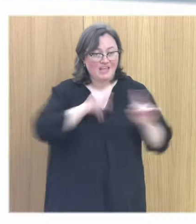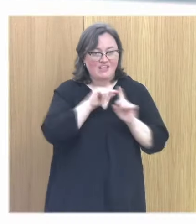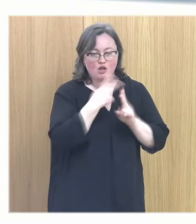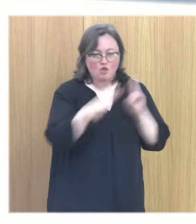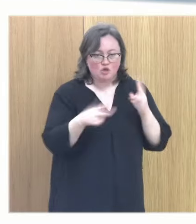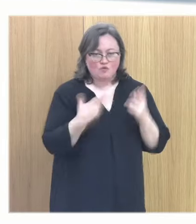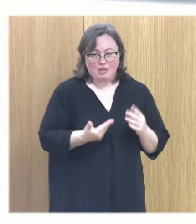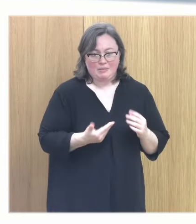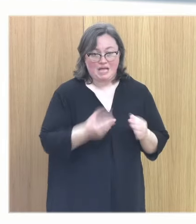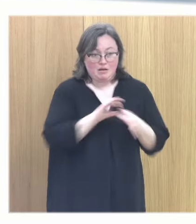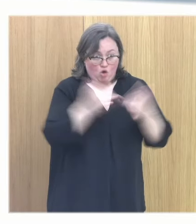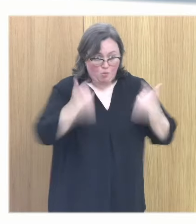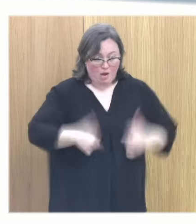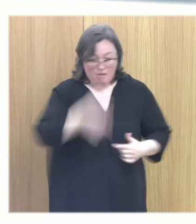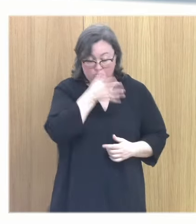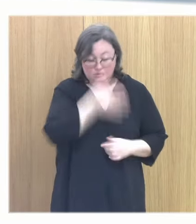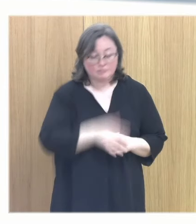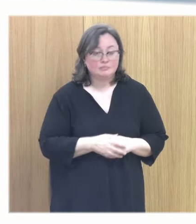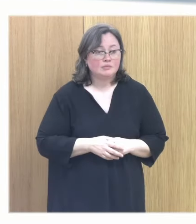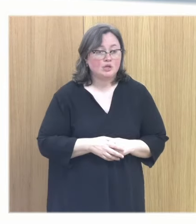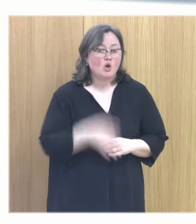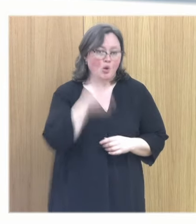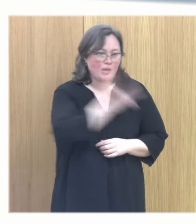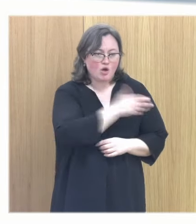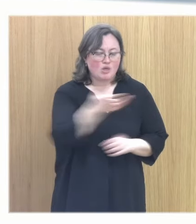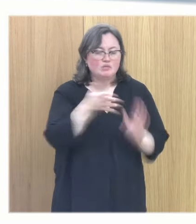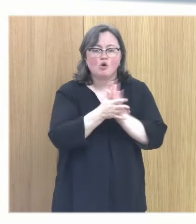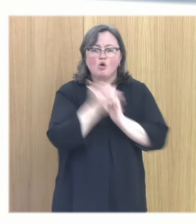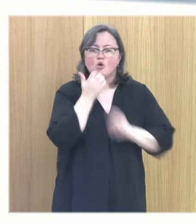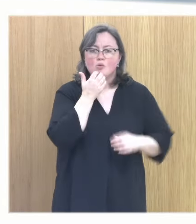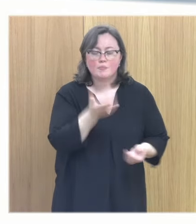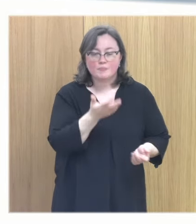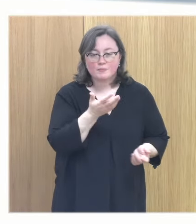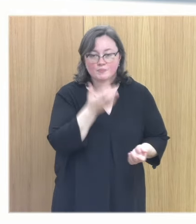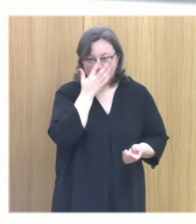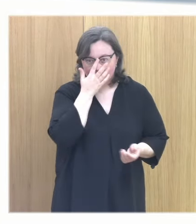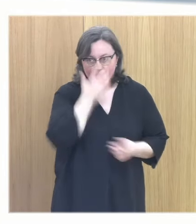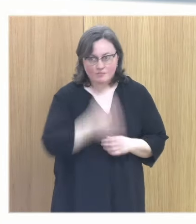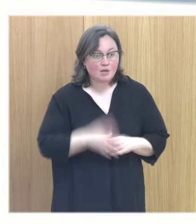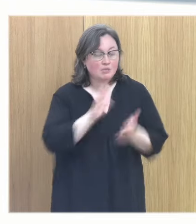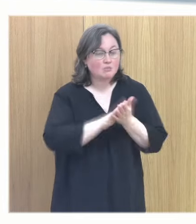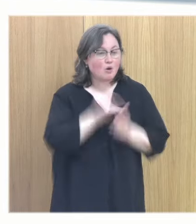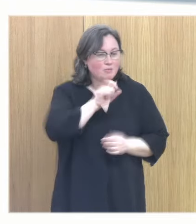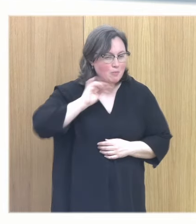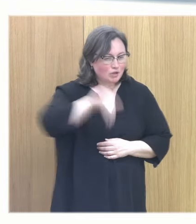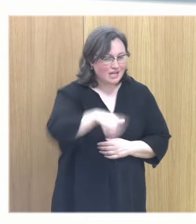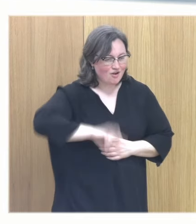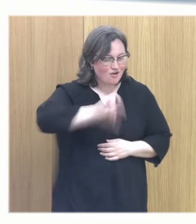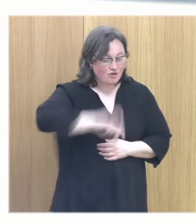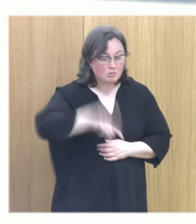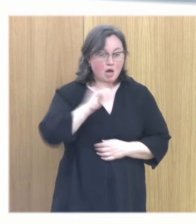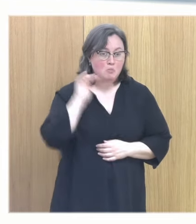fundamentales corporales y esto se ve yo siempre lo explico con los montañeros y montañeras un